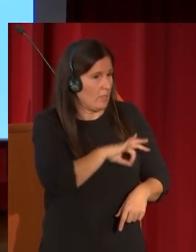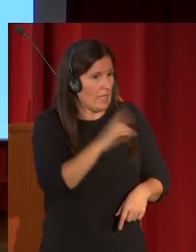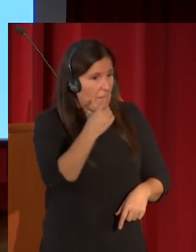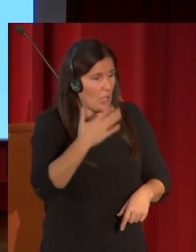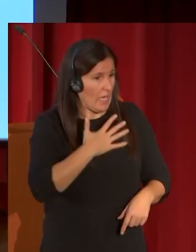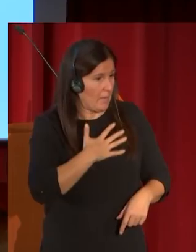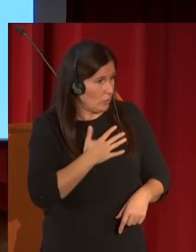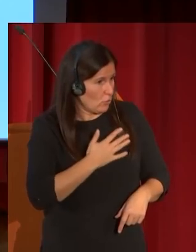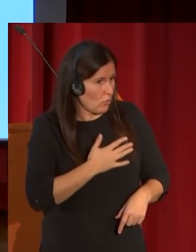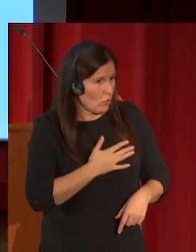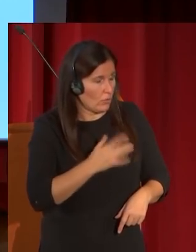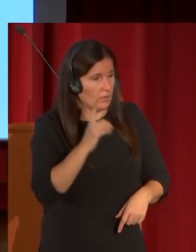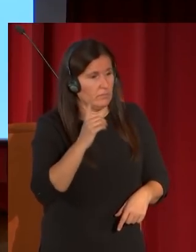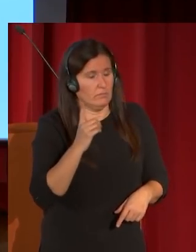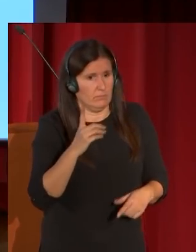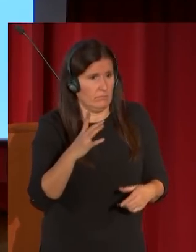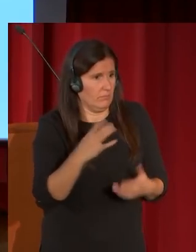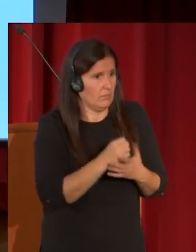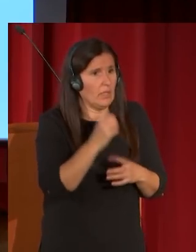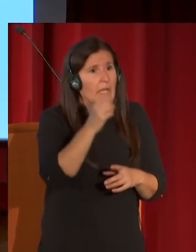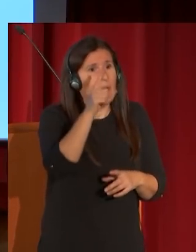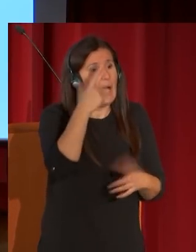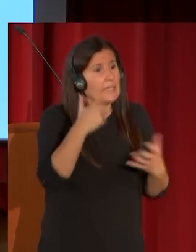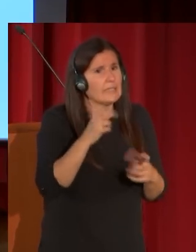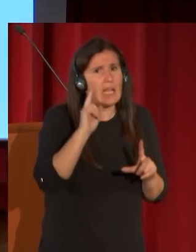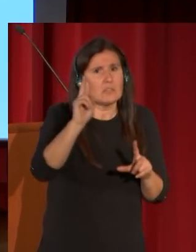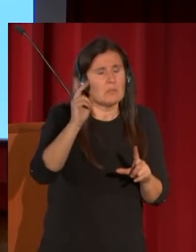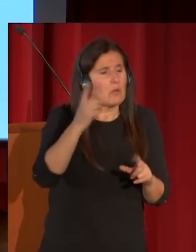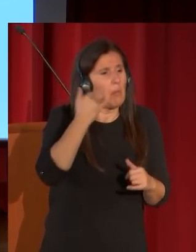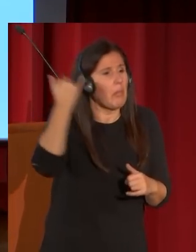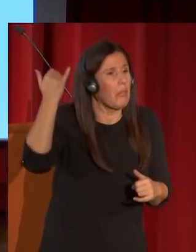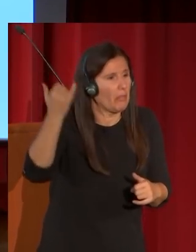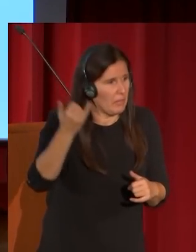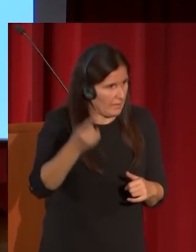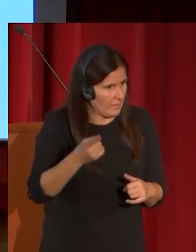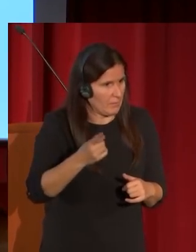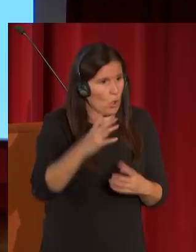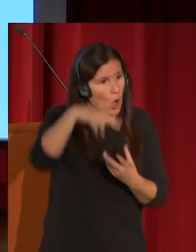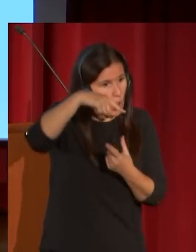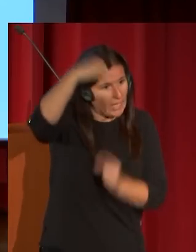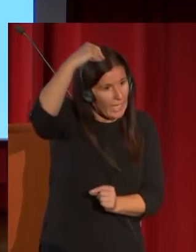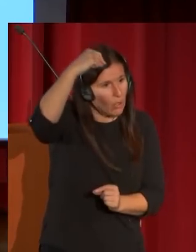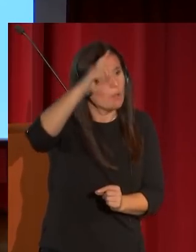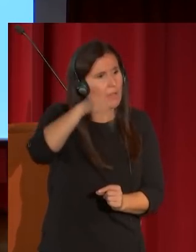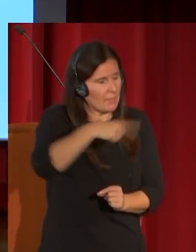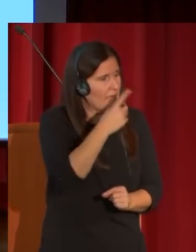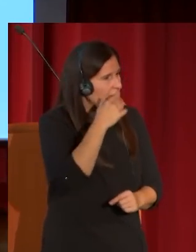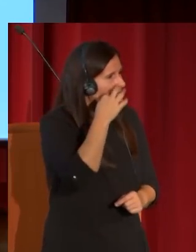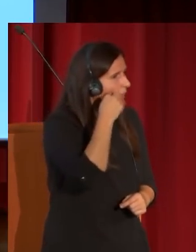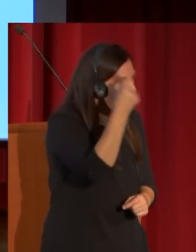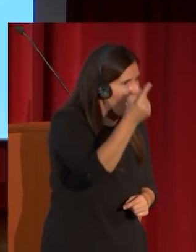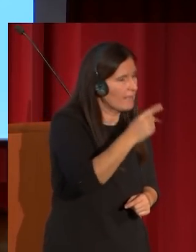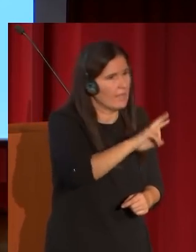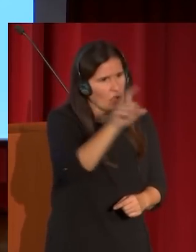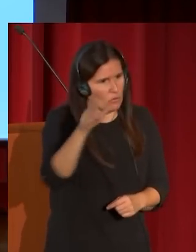muy pocos artistas reparan en el greco y también el mercurio y argos de Velázquez en esta parte superior este es otro